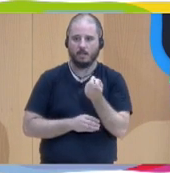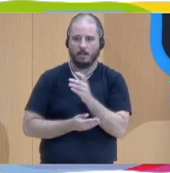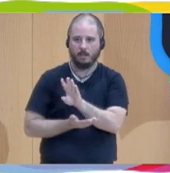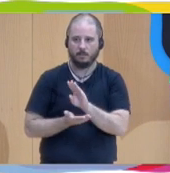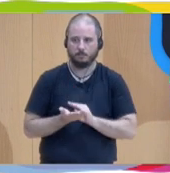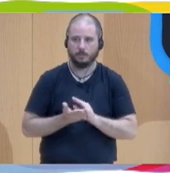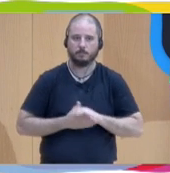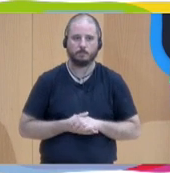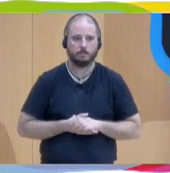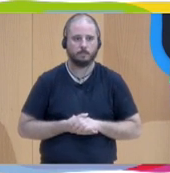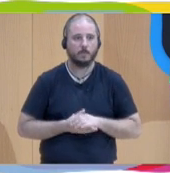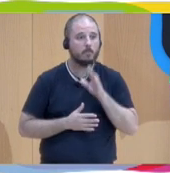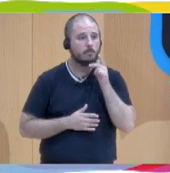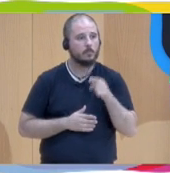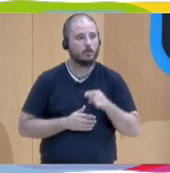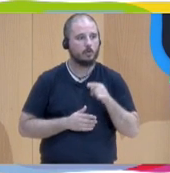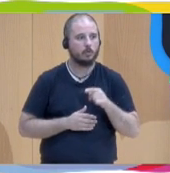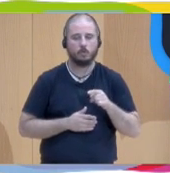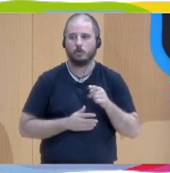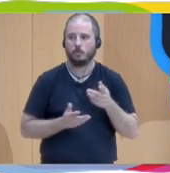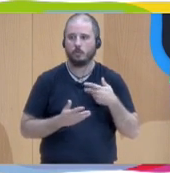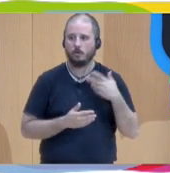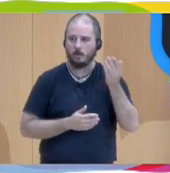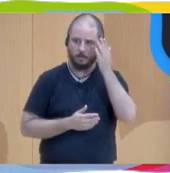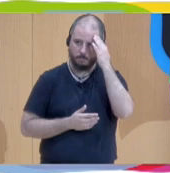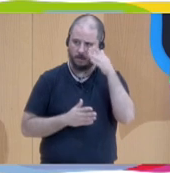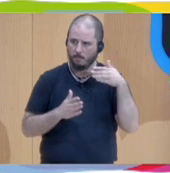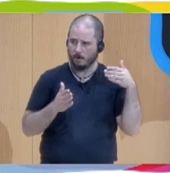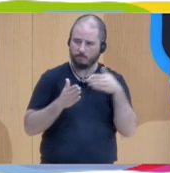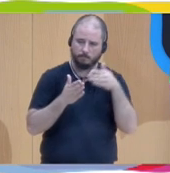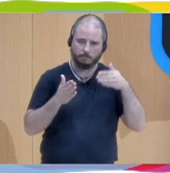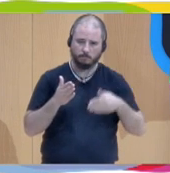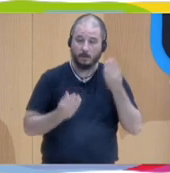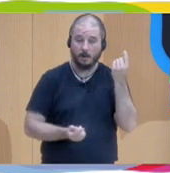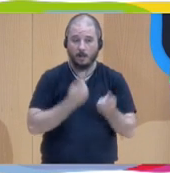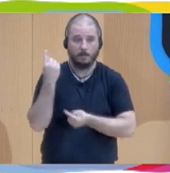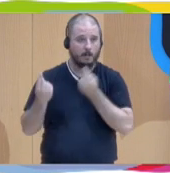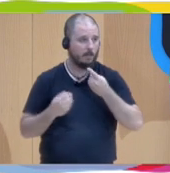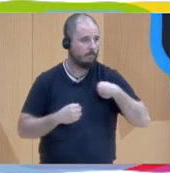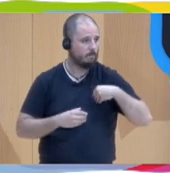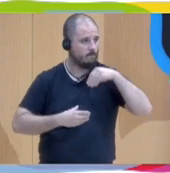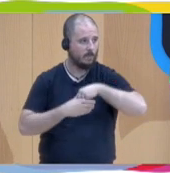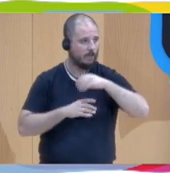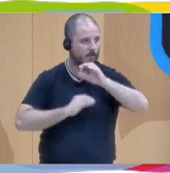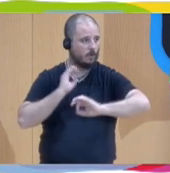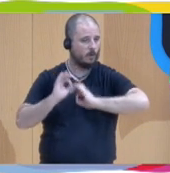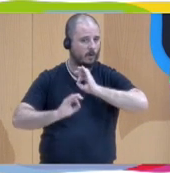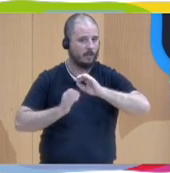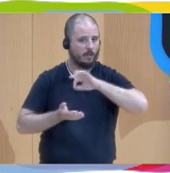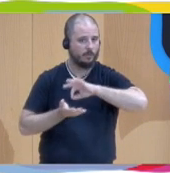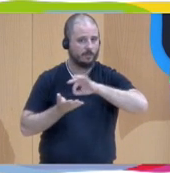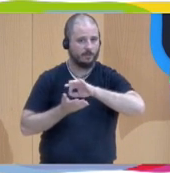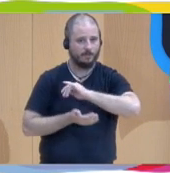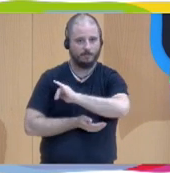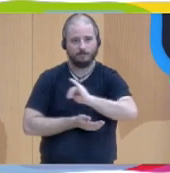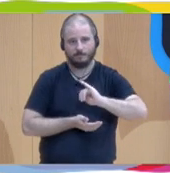personas. Para ello, las principales barreras están a veces en las propias organizaciones de los servicios. Y en esto,